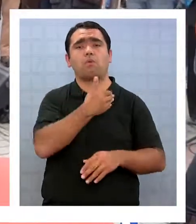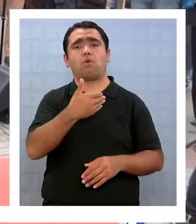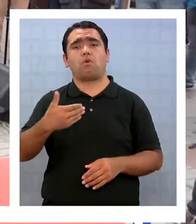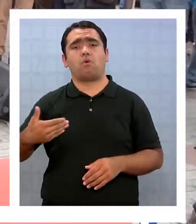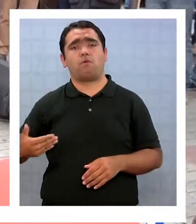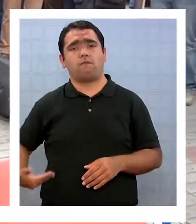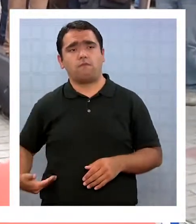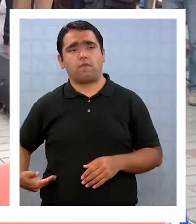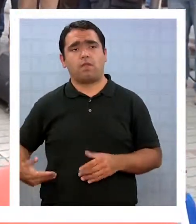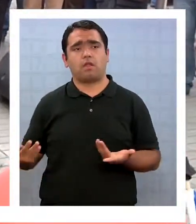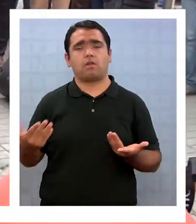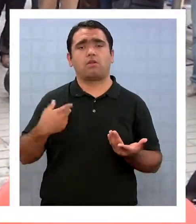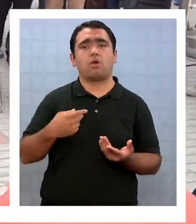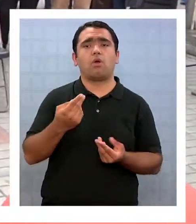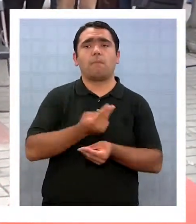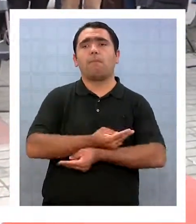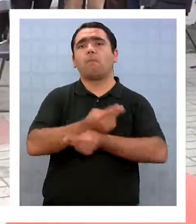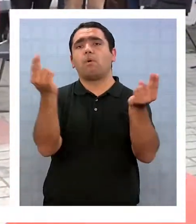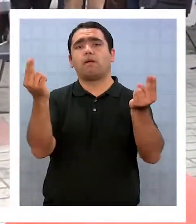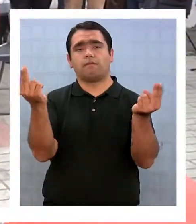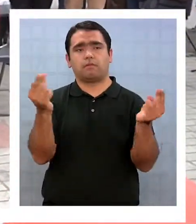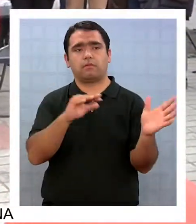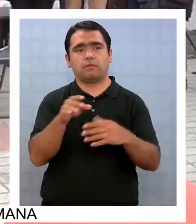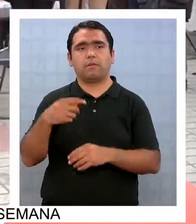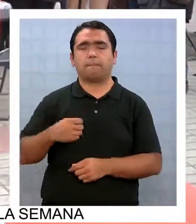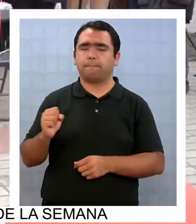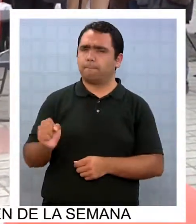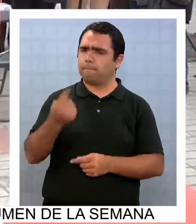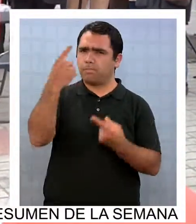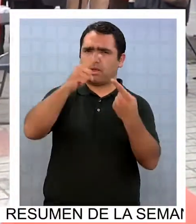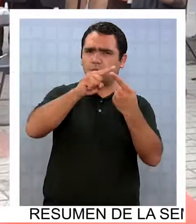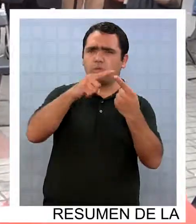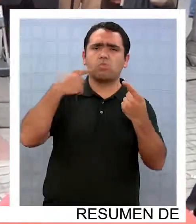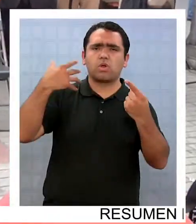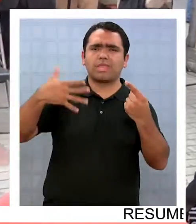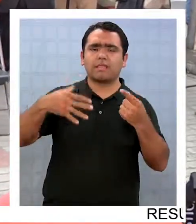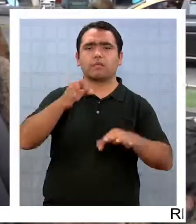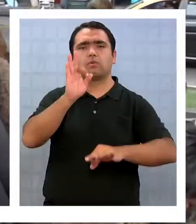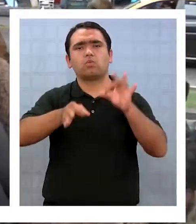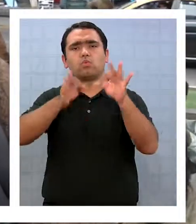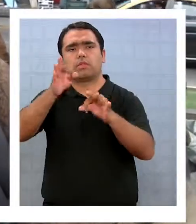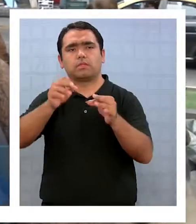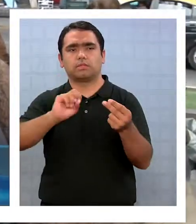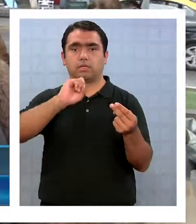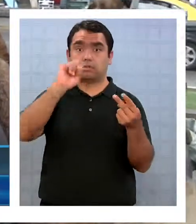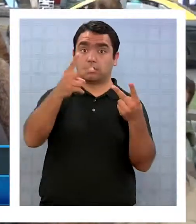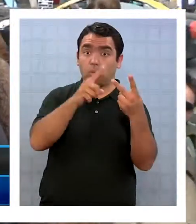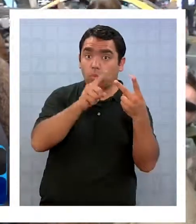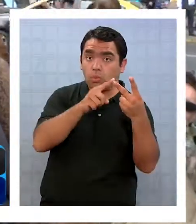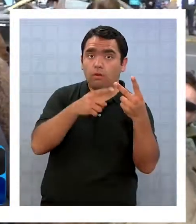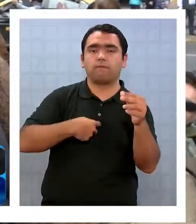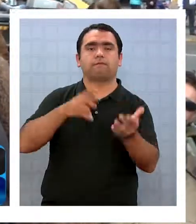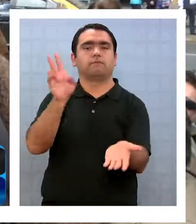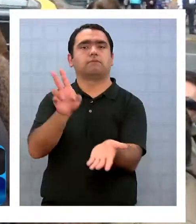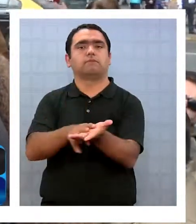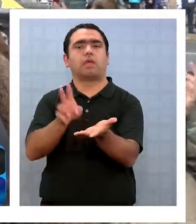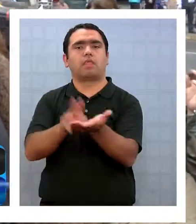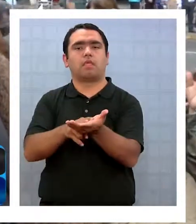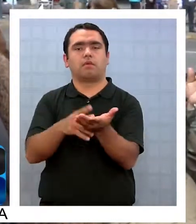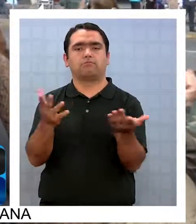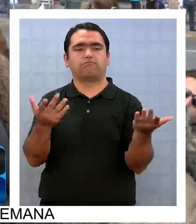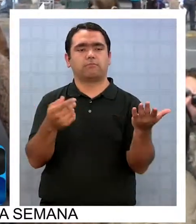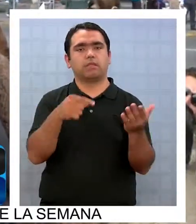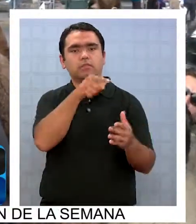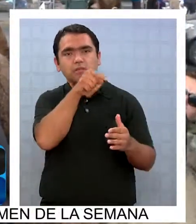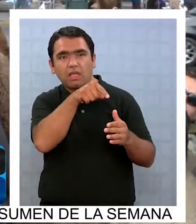netamente popular. La primera cosa que está pendiente es la justicia. Y la segunda cosa es la verdad. Son las dos cosas más